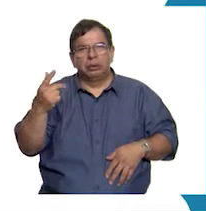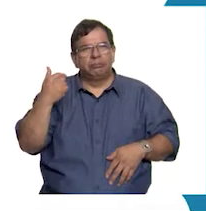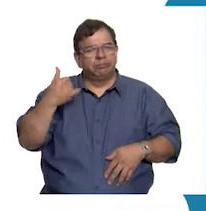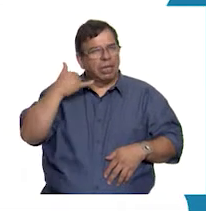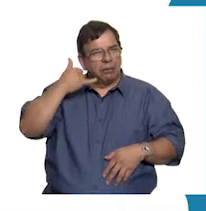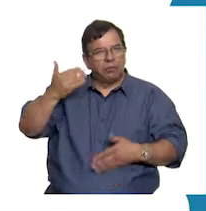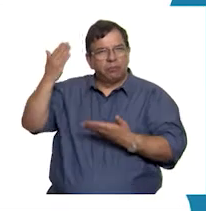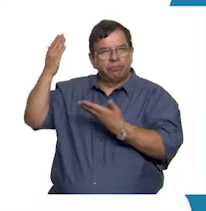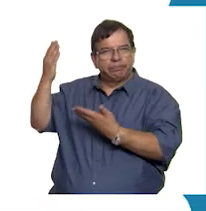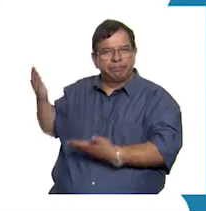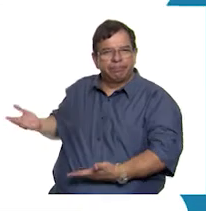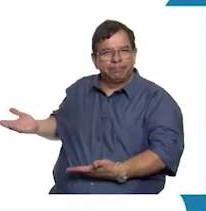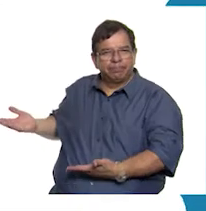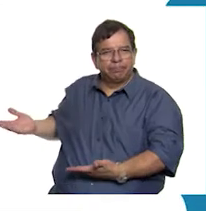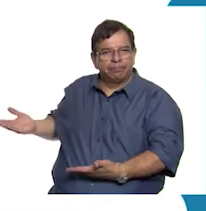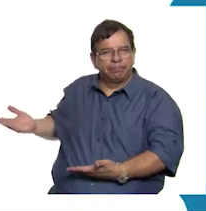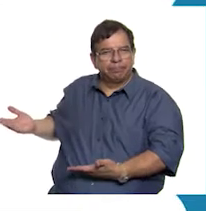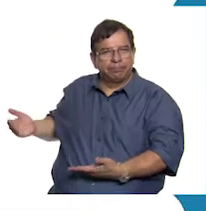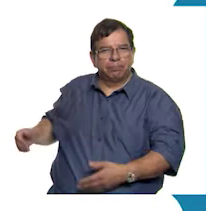teléfono